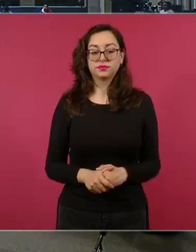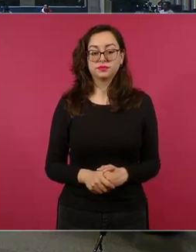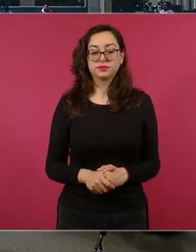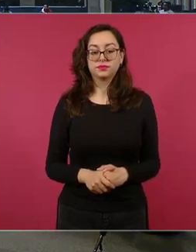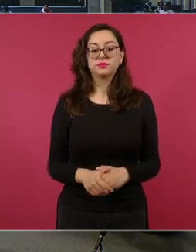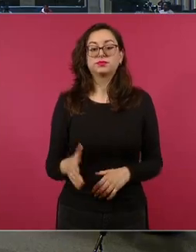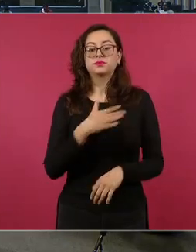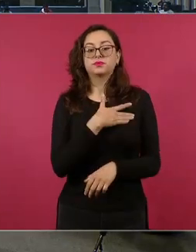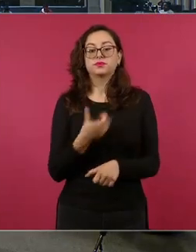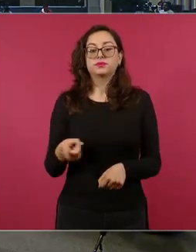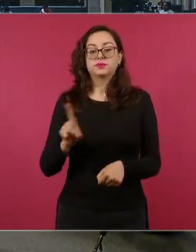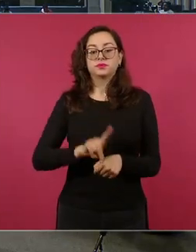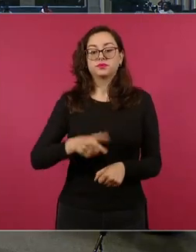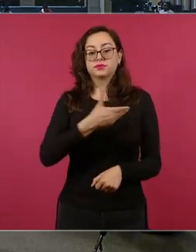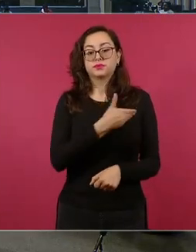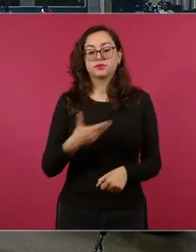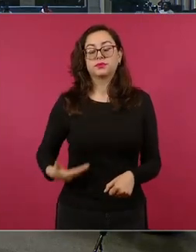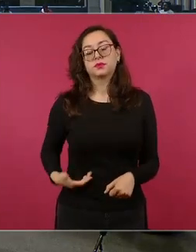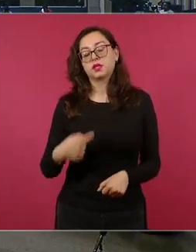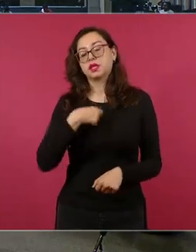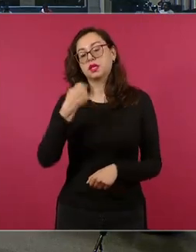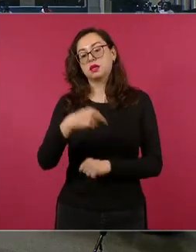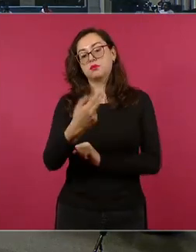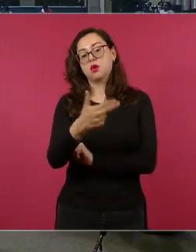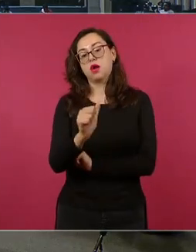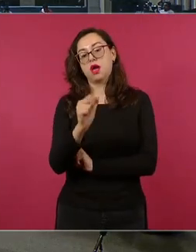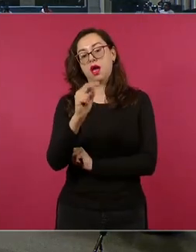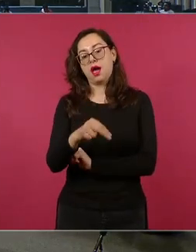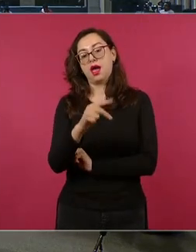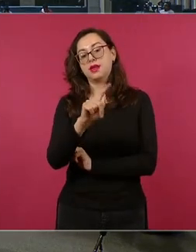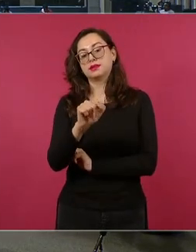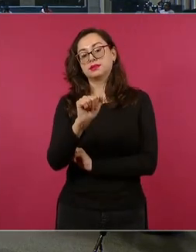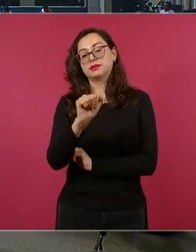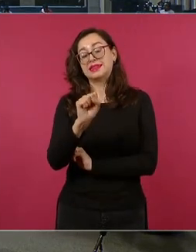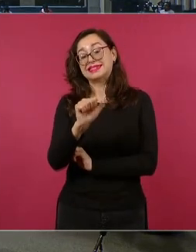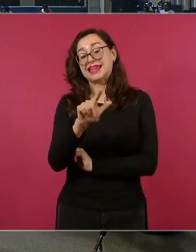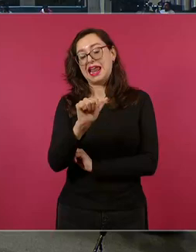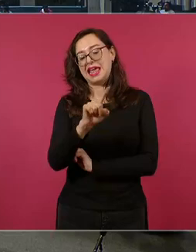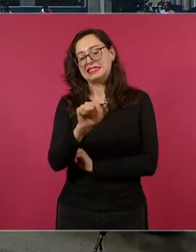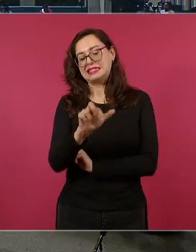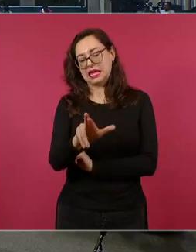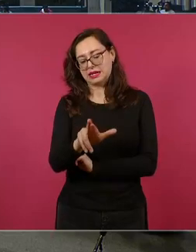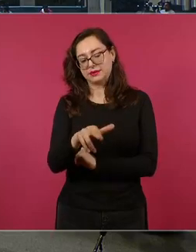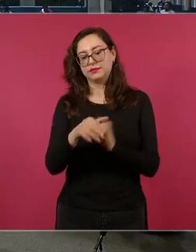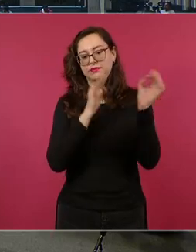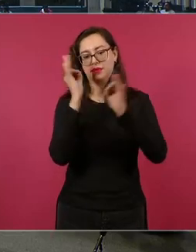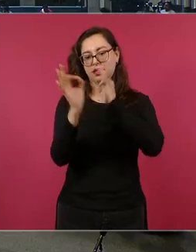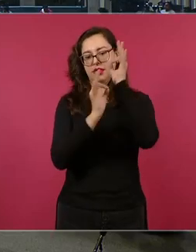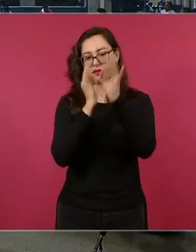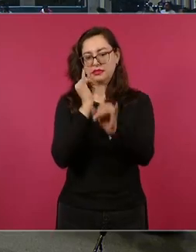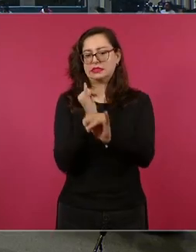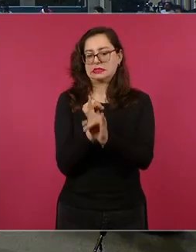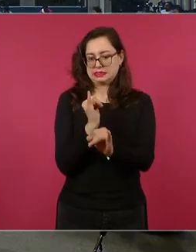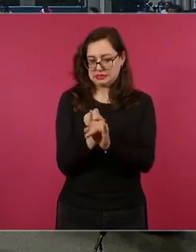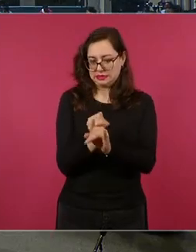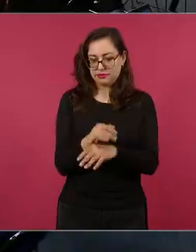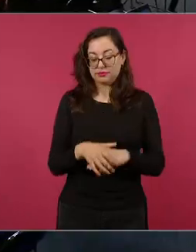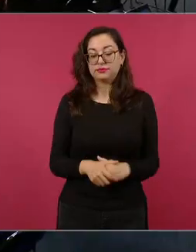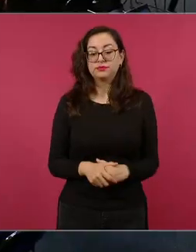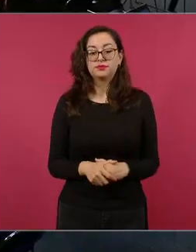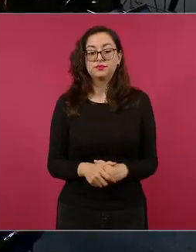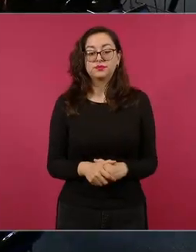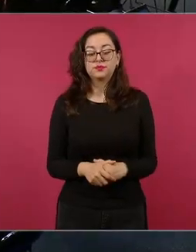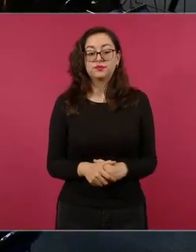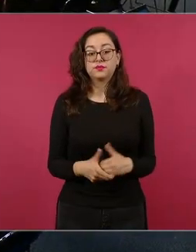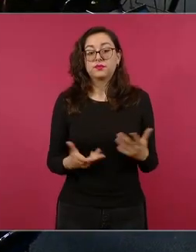buenos días presidente Ján Salazar de Noticiero en Redes preguntarle hay mucha inquietud respecto a los jóvenes por el